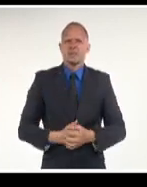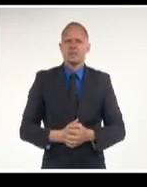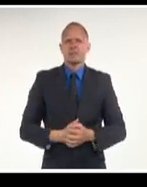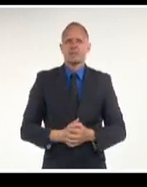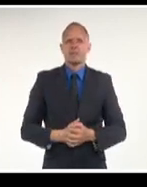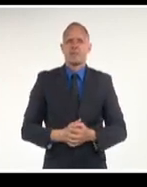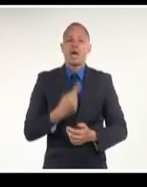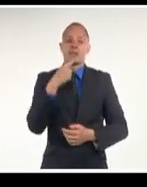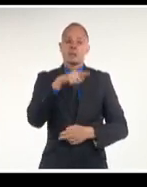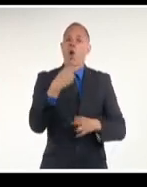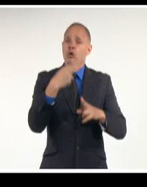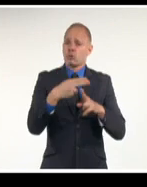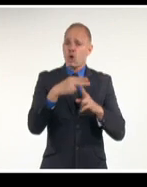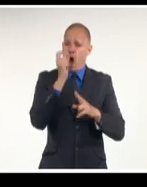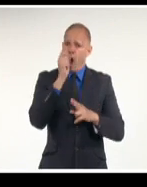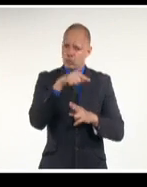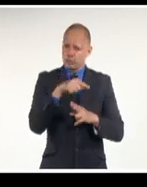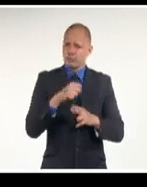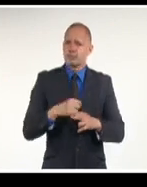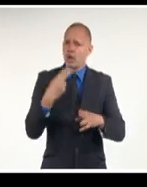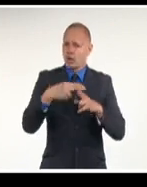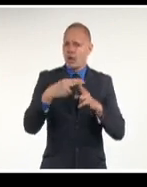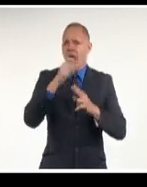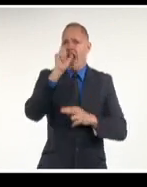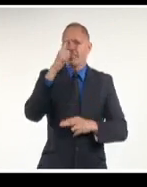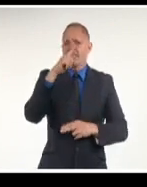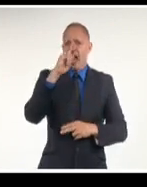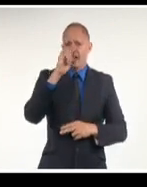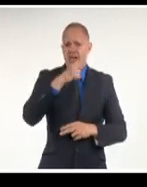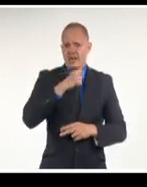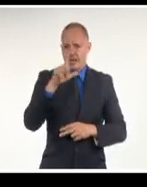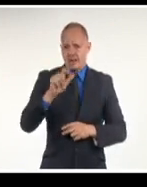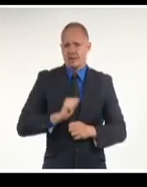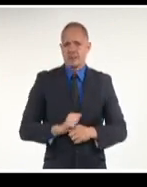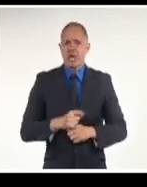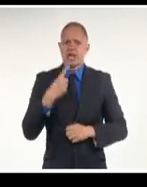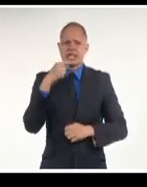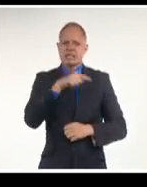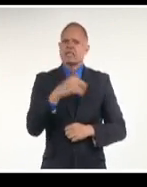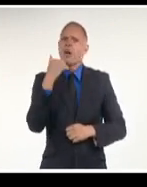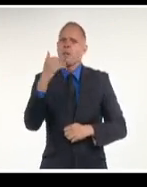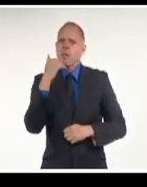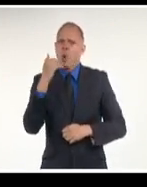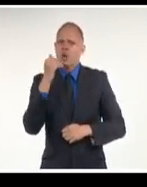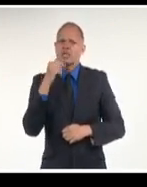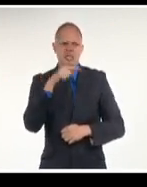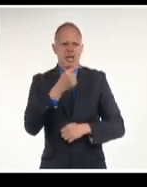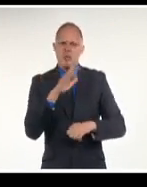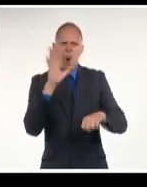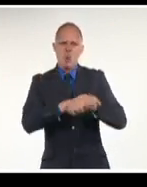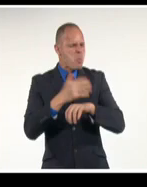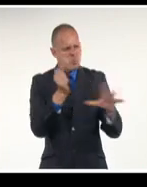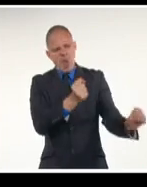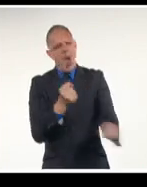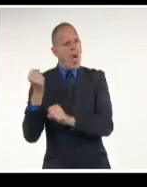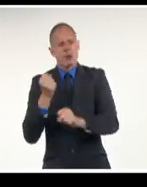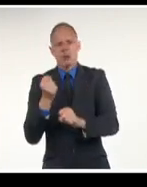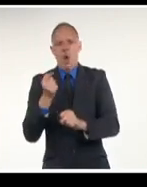Daniel Joel Cárdenas, el nombre del cubano, que militares de la isla, al servicio del Partido Comunista, arrestaron de manera brutal en su vivienda,